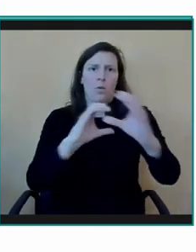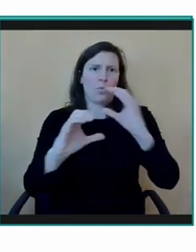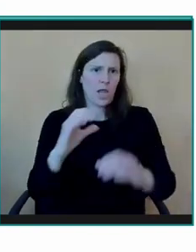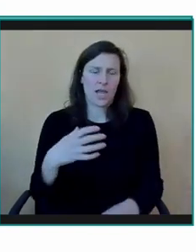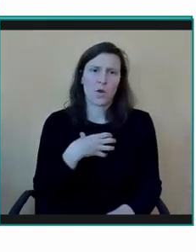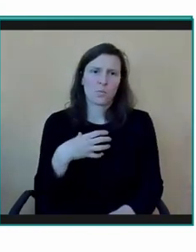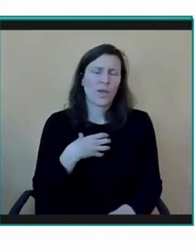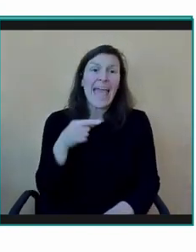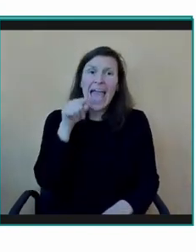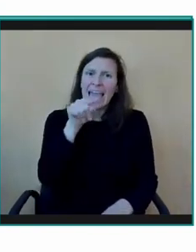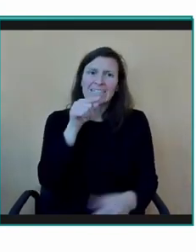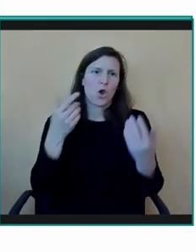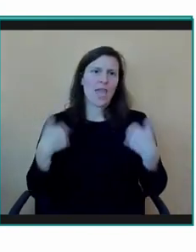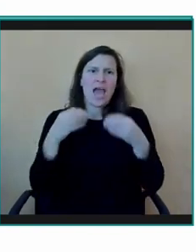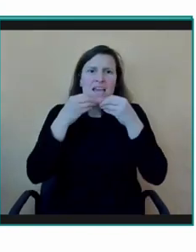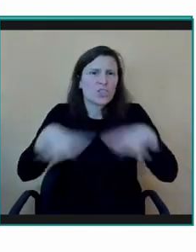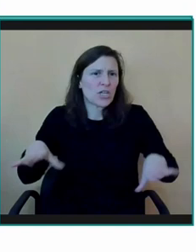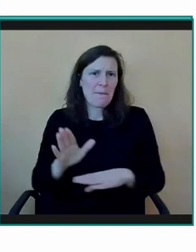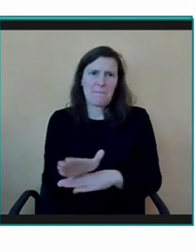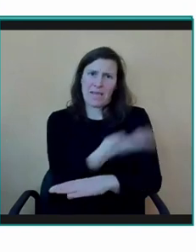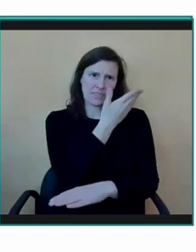España que no va a volver a llegar.